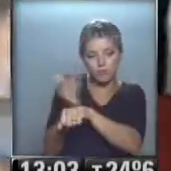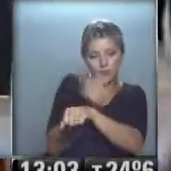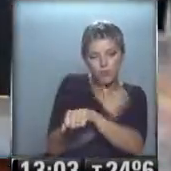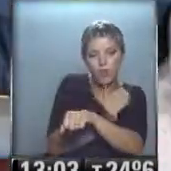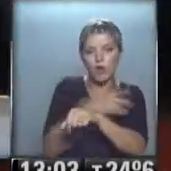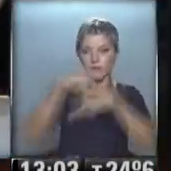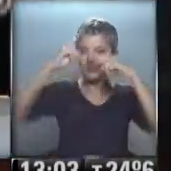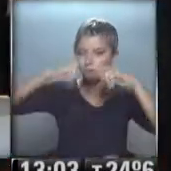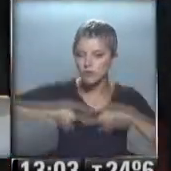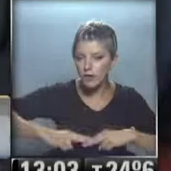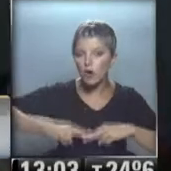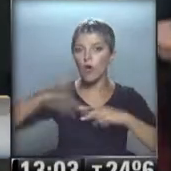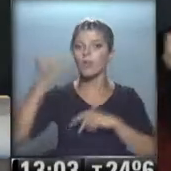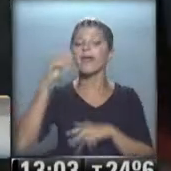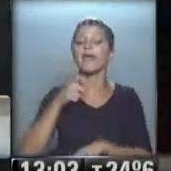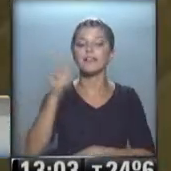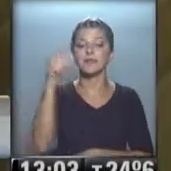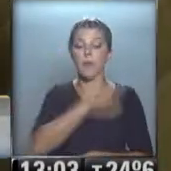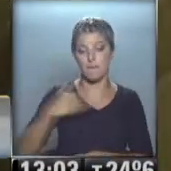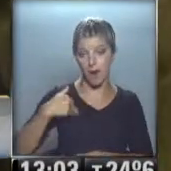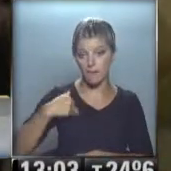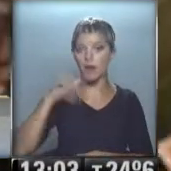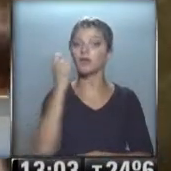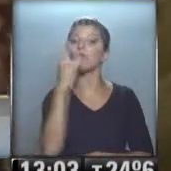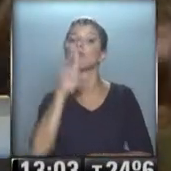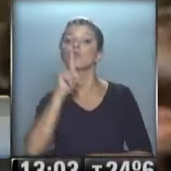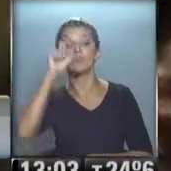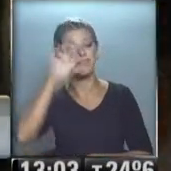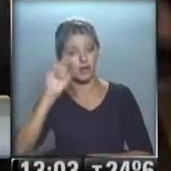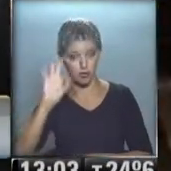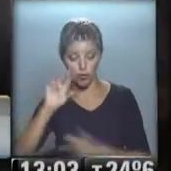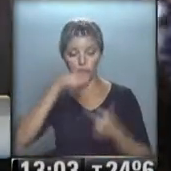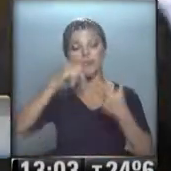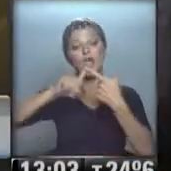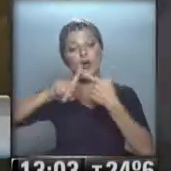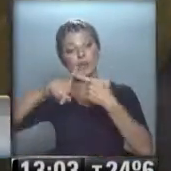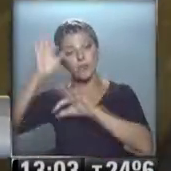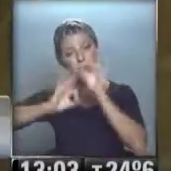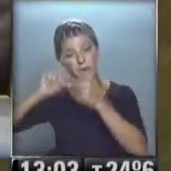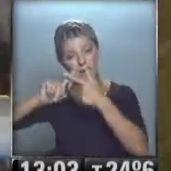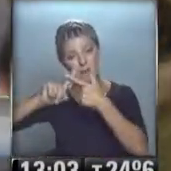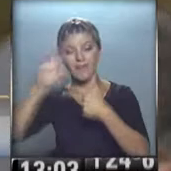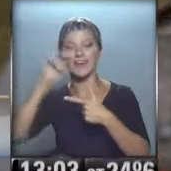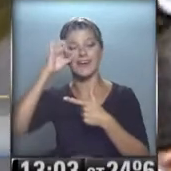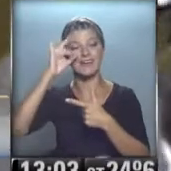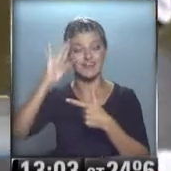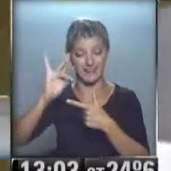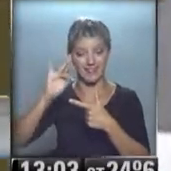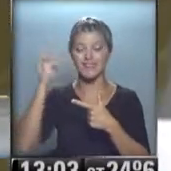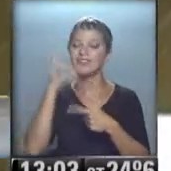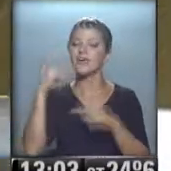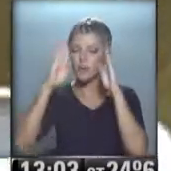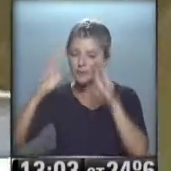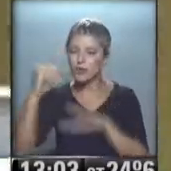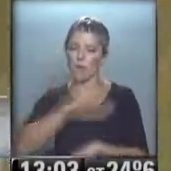de mama y de cuello de útero y el programa Red Cigüeña, destinado a la atención integral de las madres y menores desde